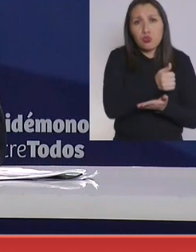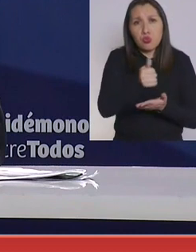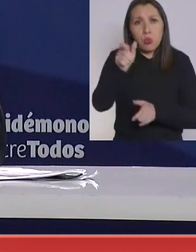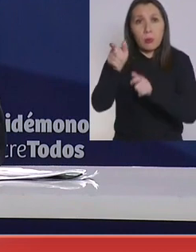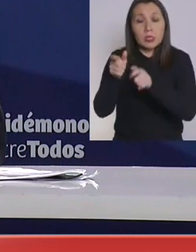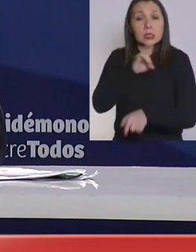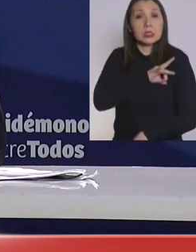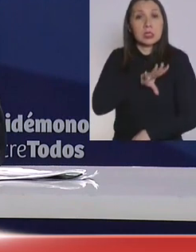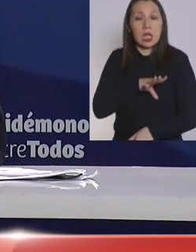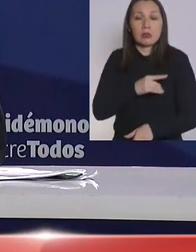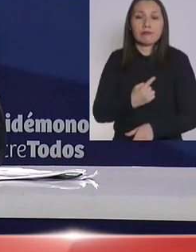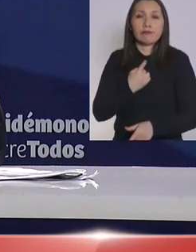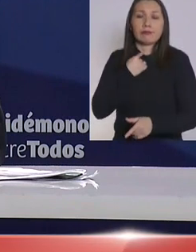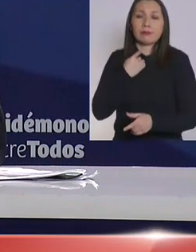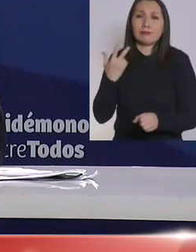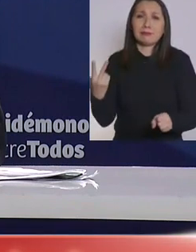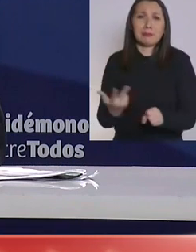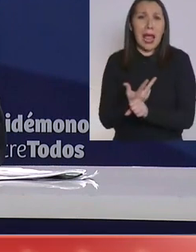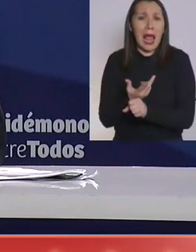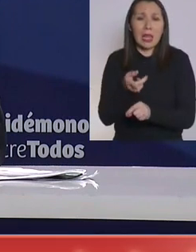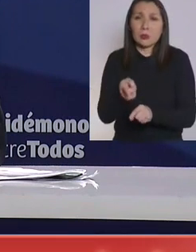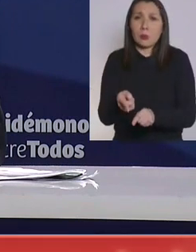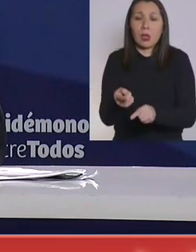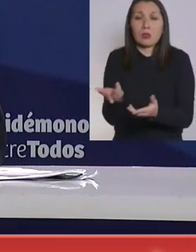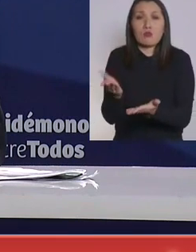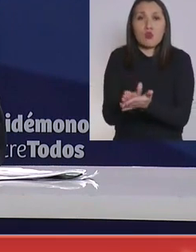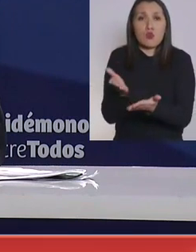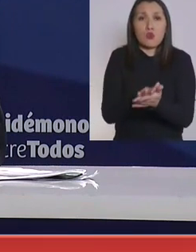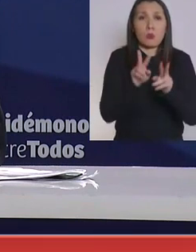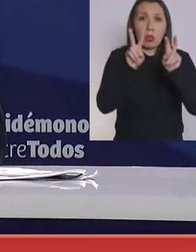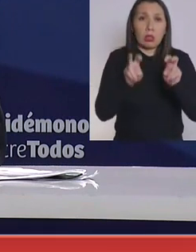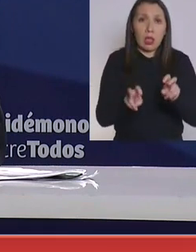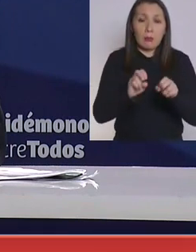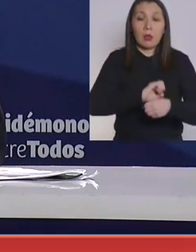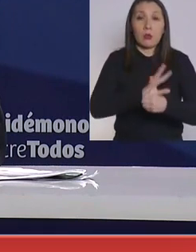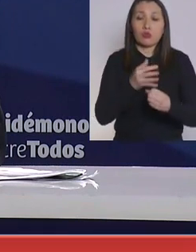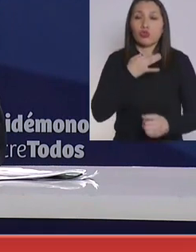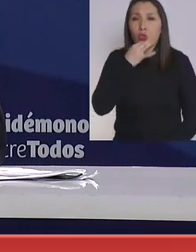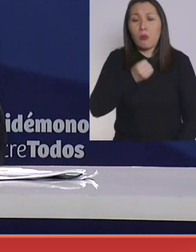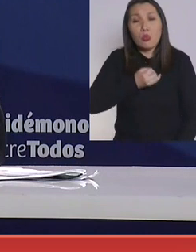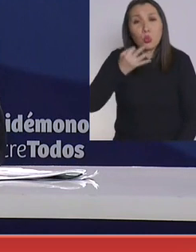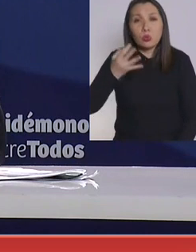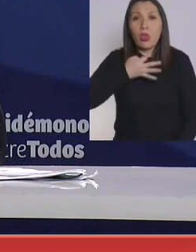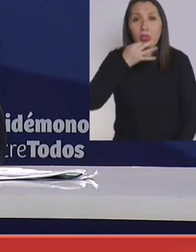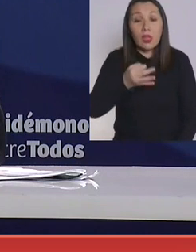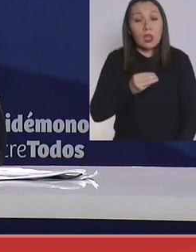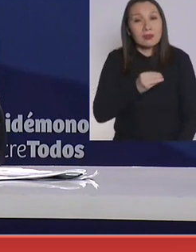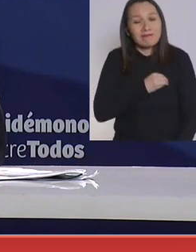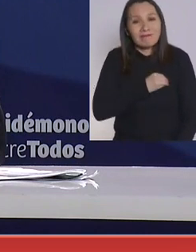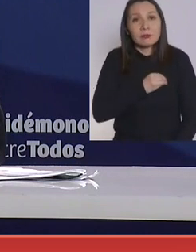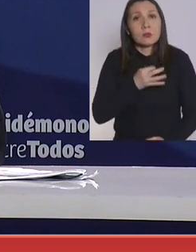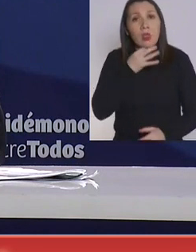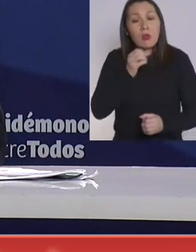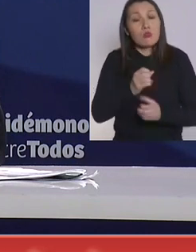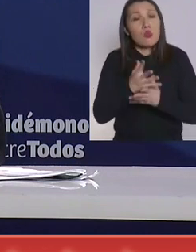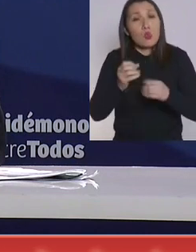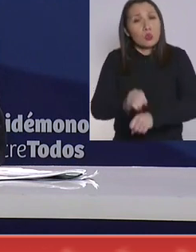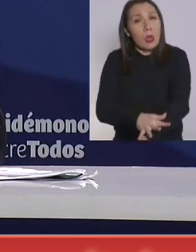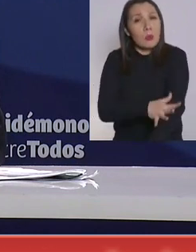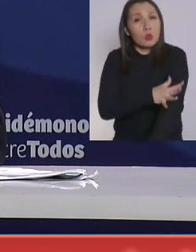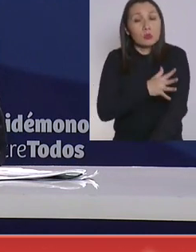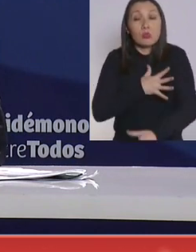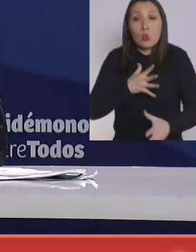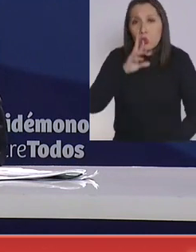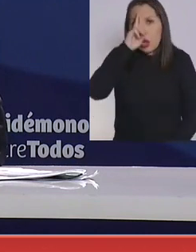chileno que haya caído, desgraciadamente, producto de la pandemia. Lo he dicho varias veces y lo he dicho con mucha emoción y con